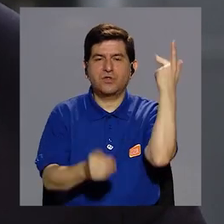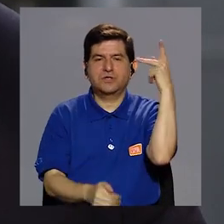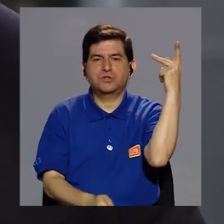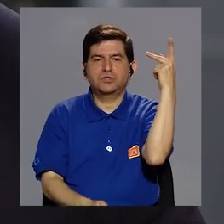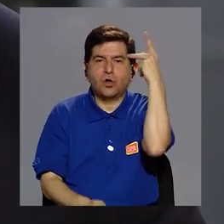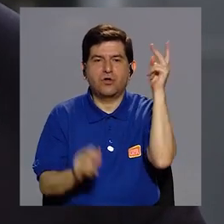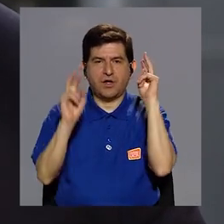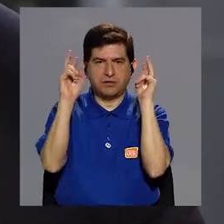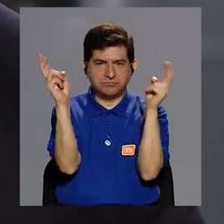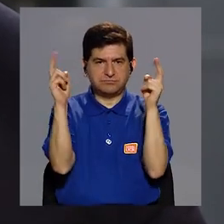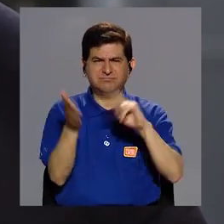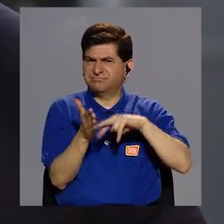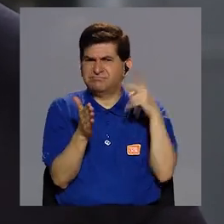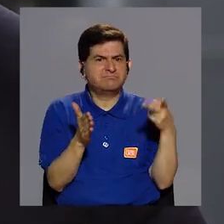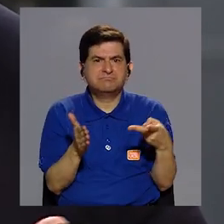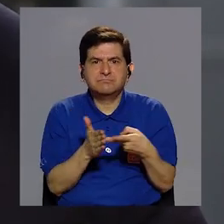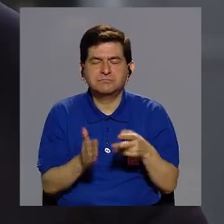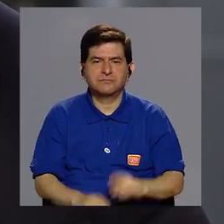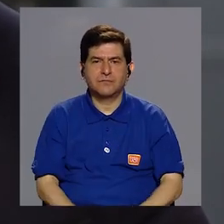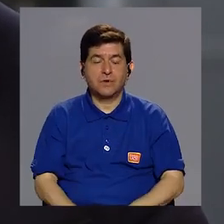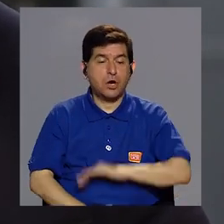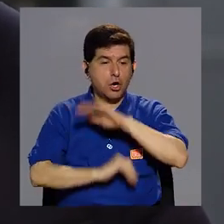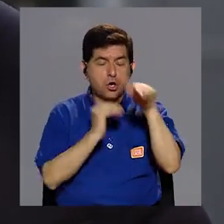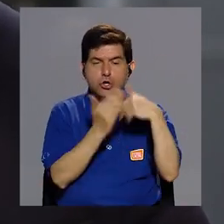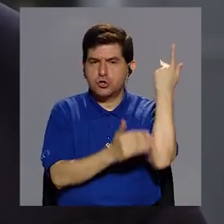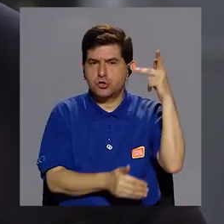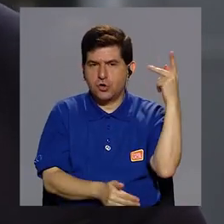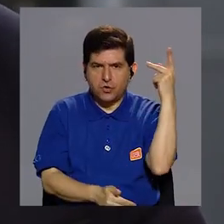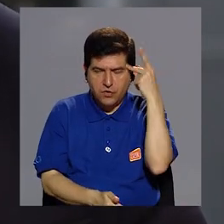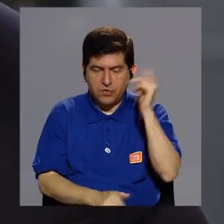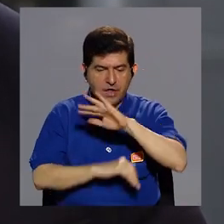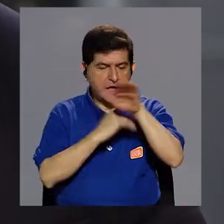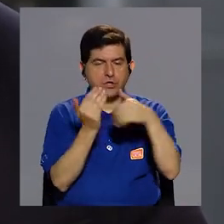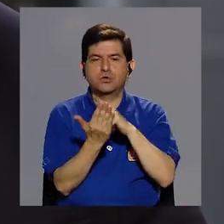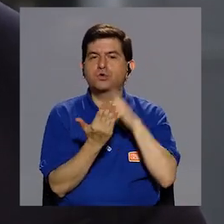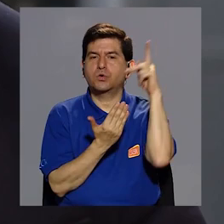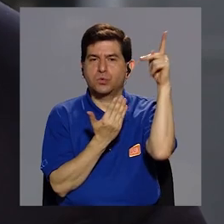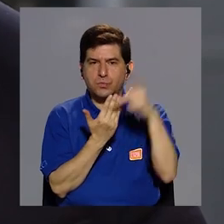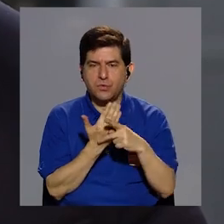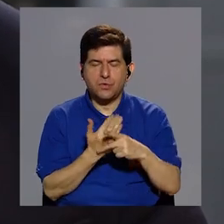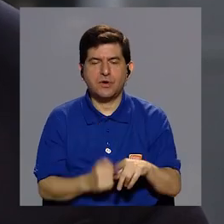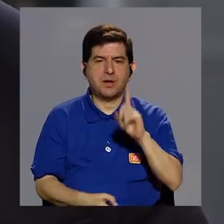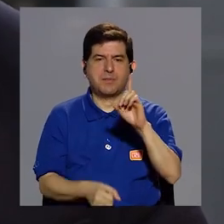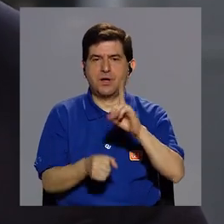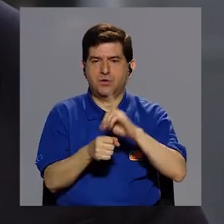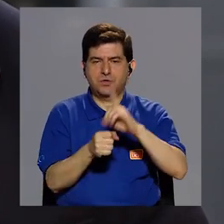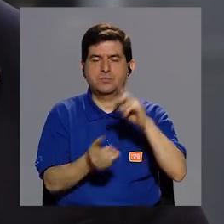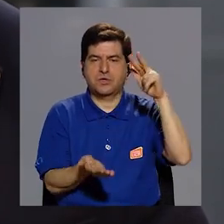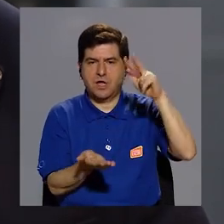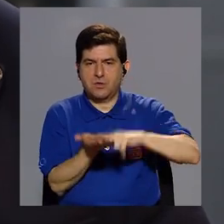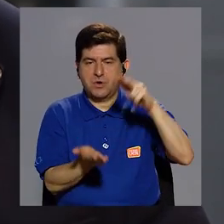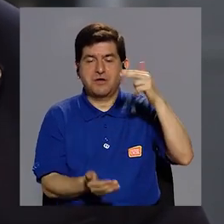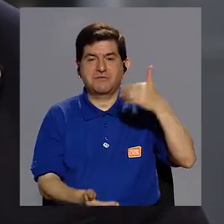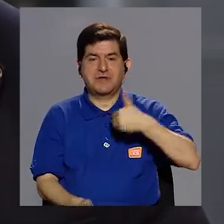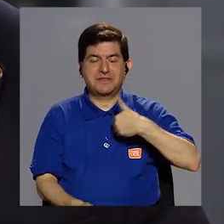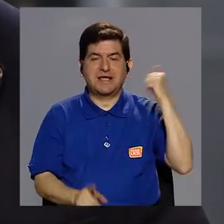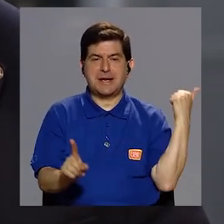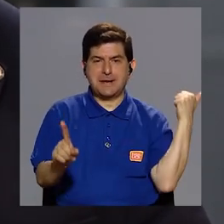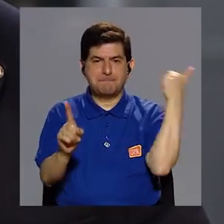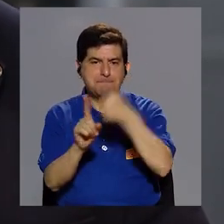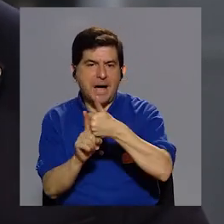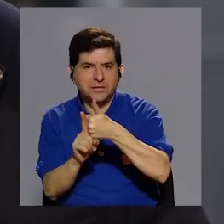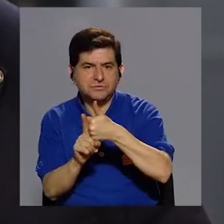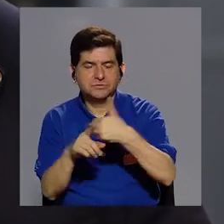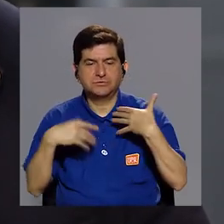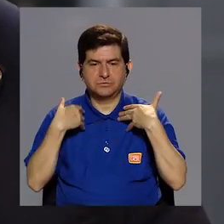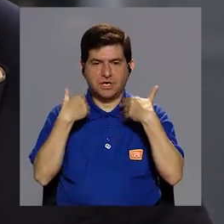en todas las políticas. Y lo que quiere decir es que cualquier política, cualquier programa que un legislador apruebe va a